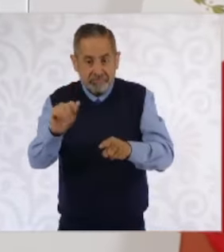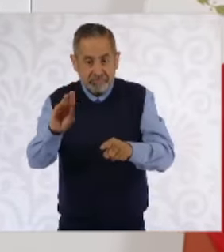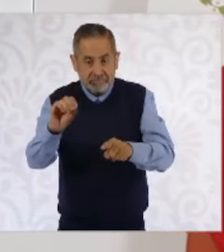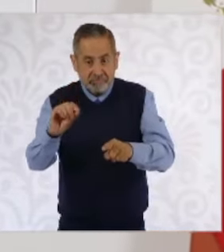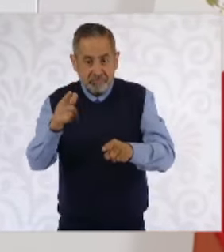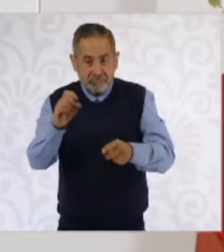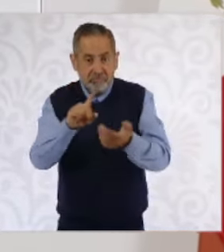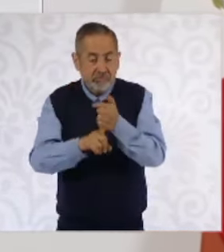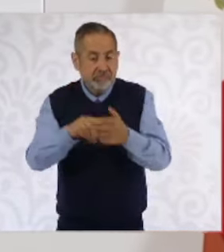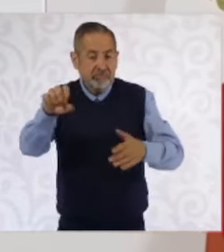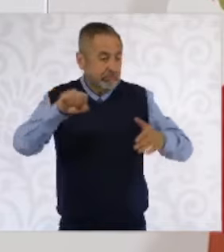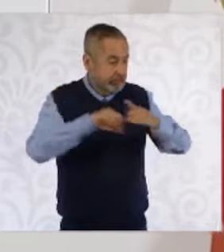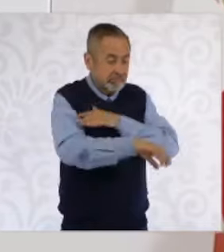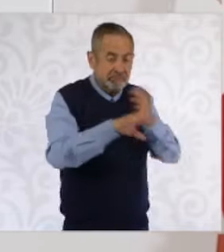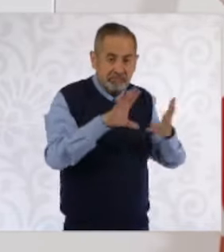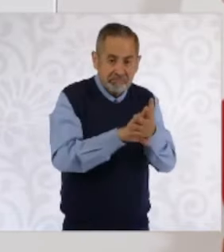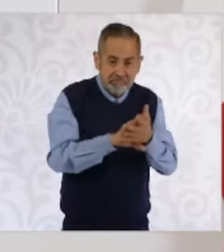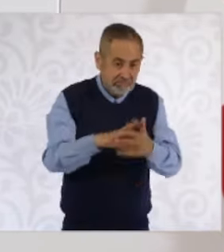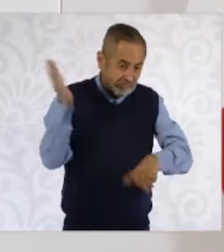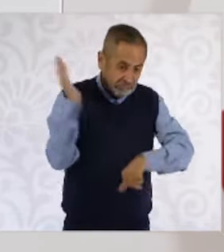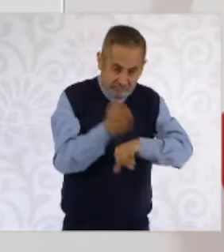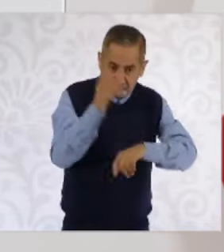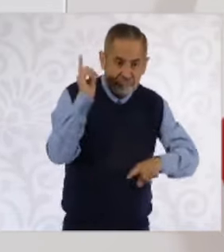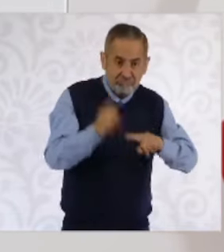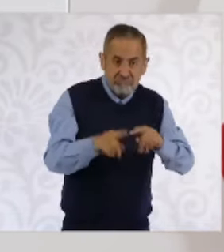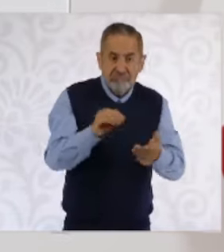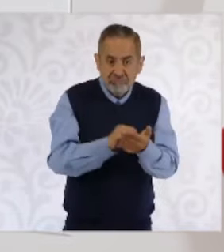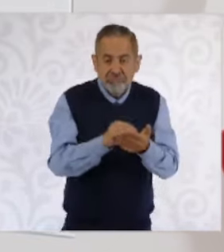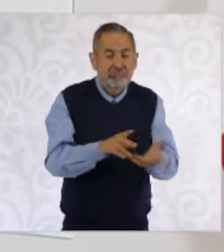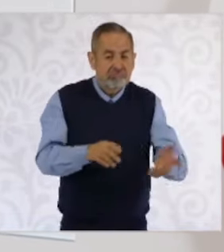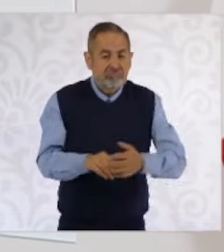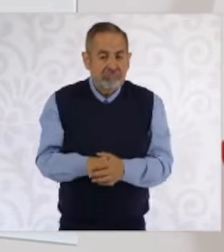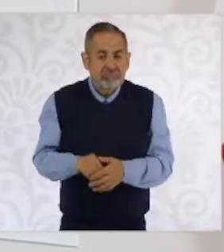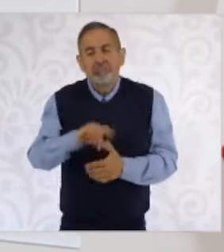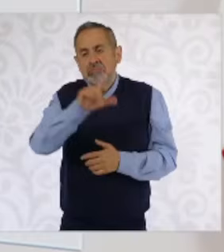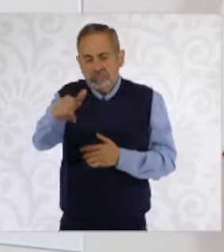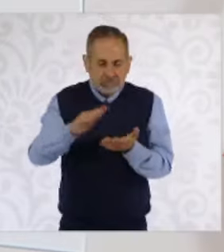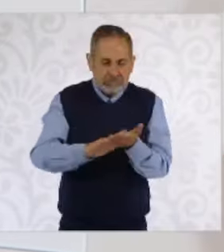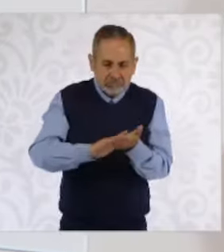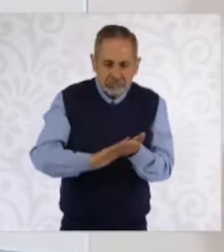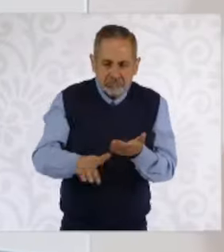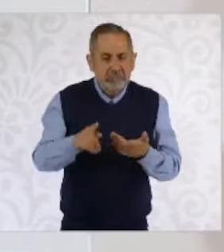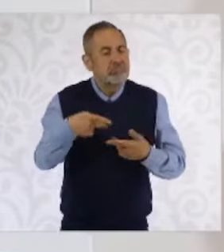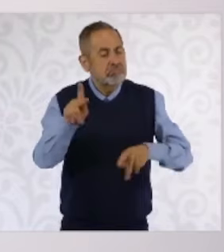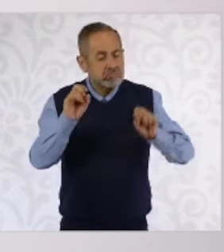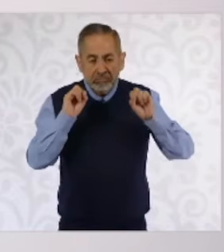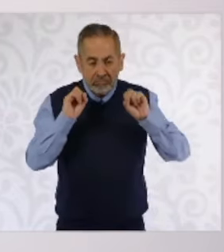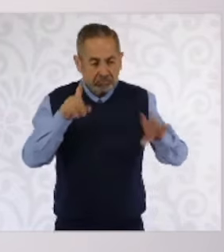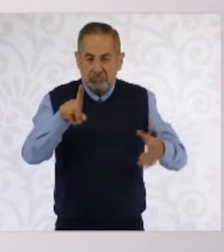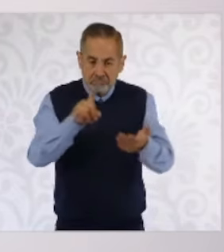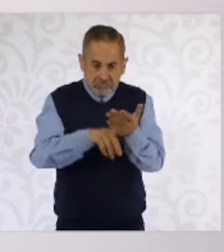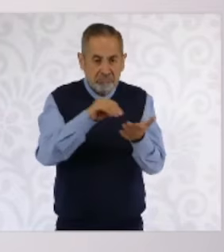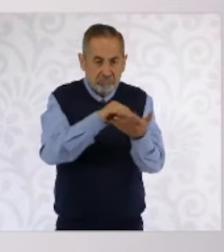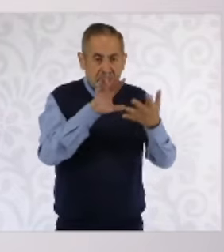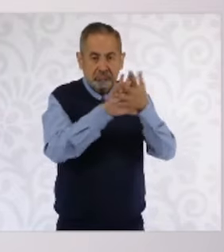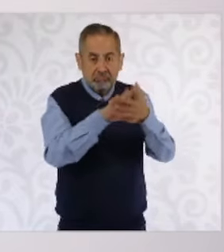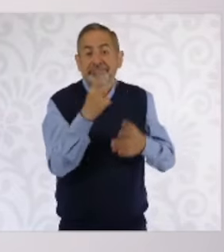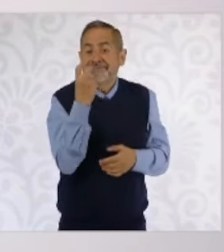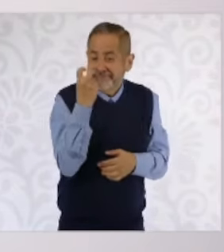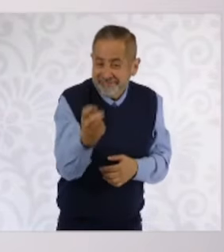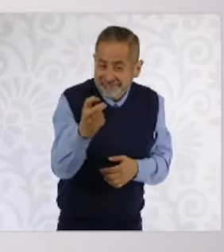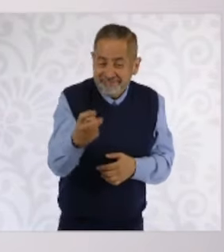su sentencia. Después hubo una amnistía, pero esos sí eran